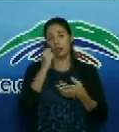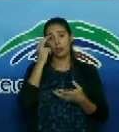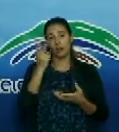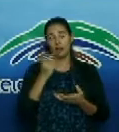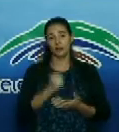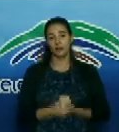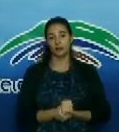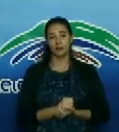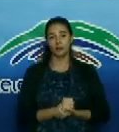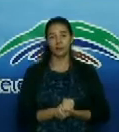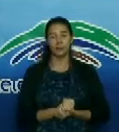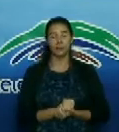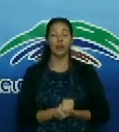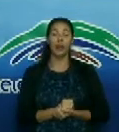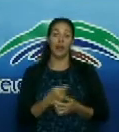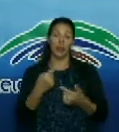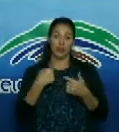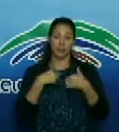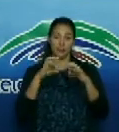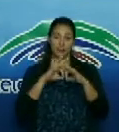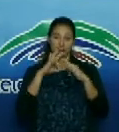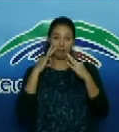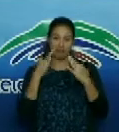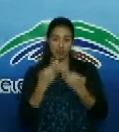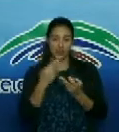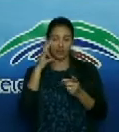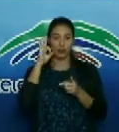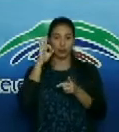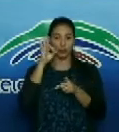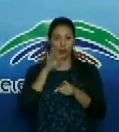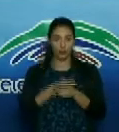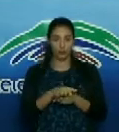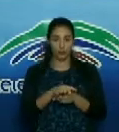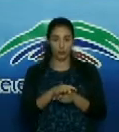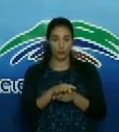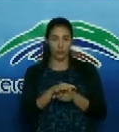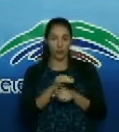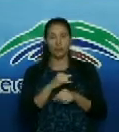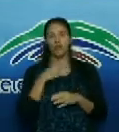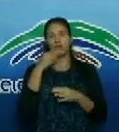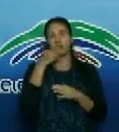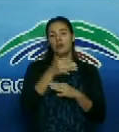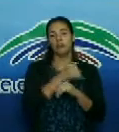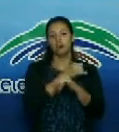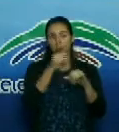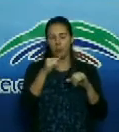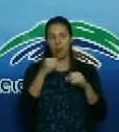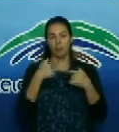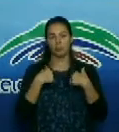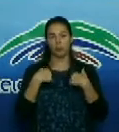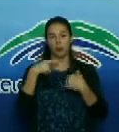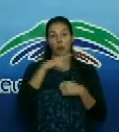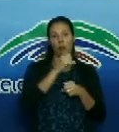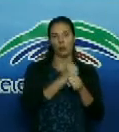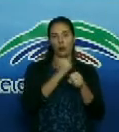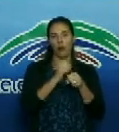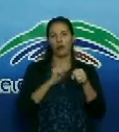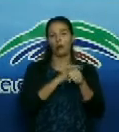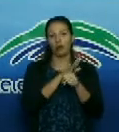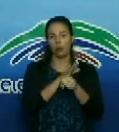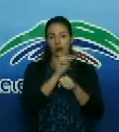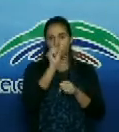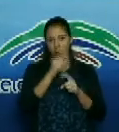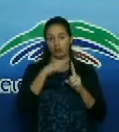mi familia al principio cuando yo les dije que realmente había dado la disposición me dijeron bueno estás segura de lo que vas a hacer digo